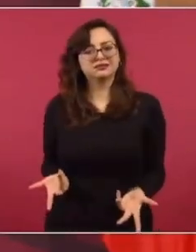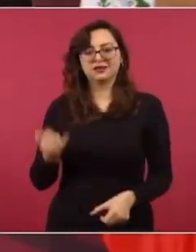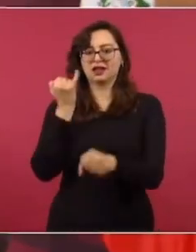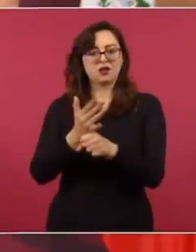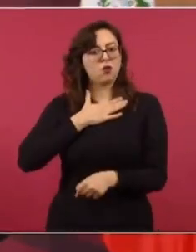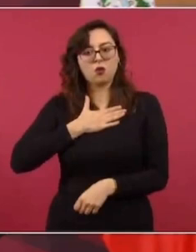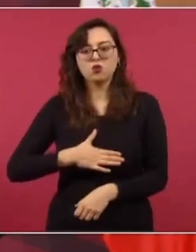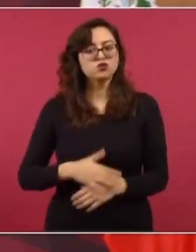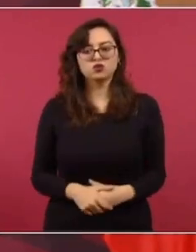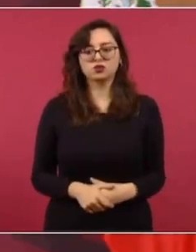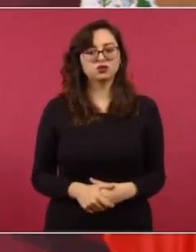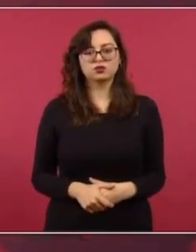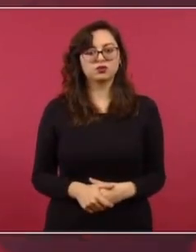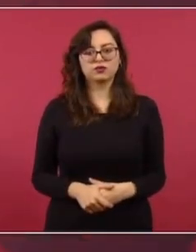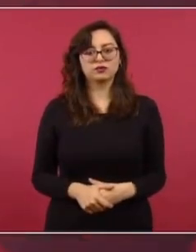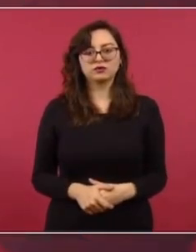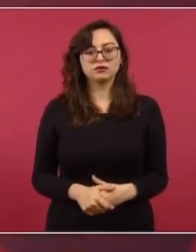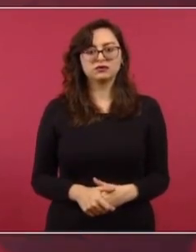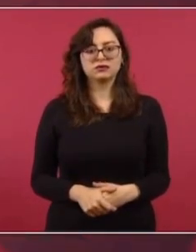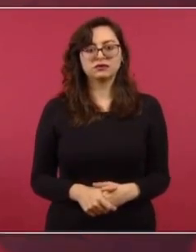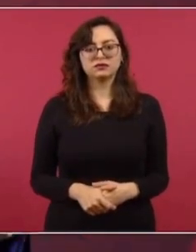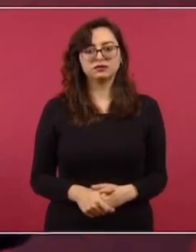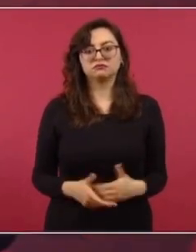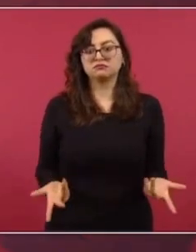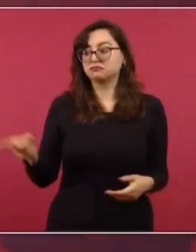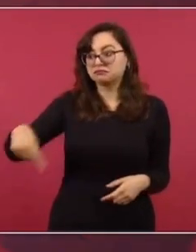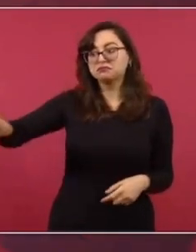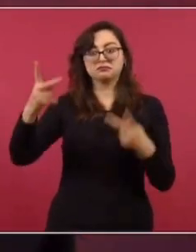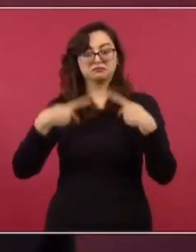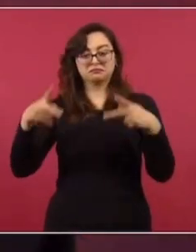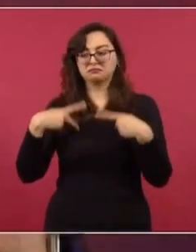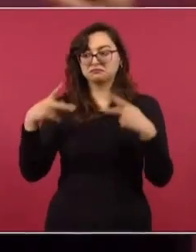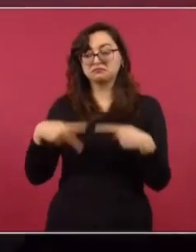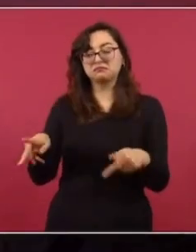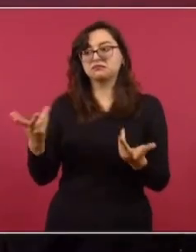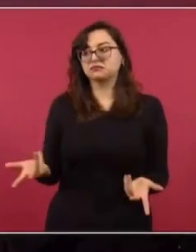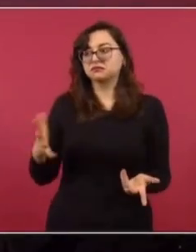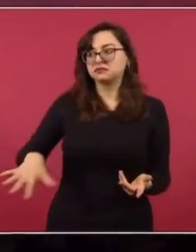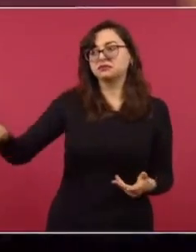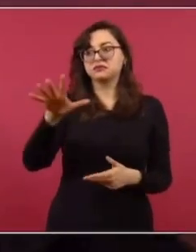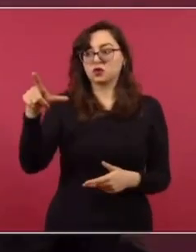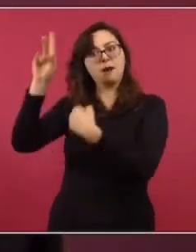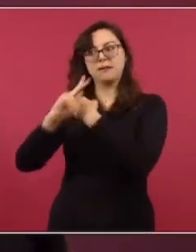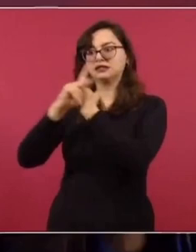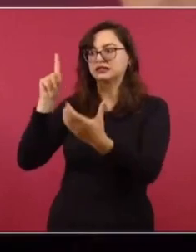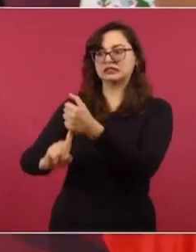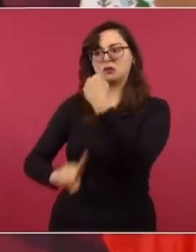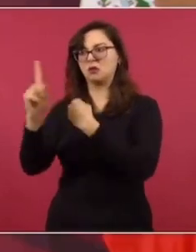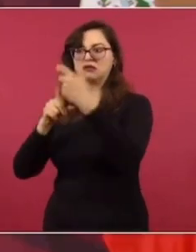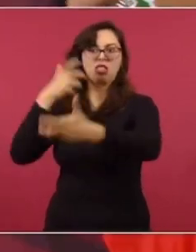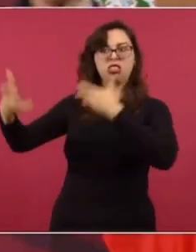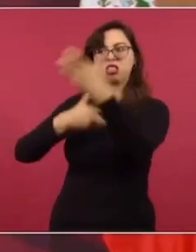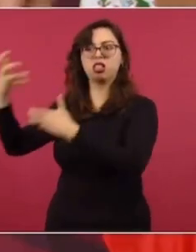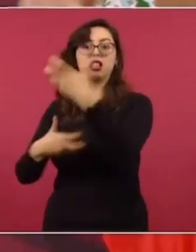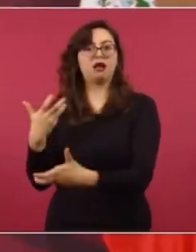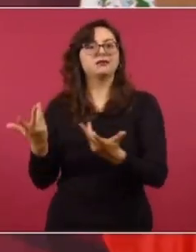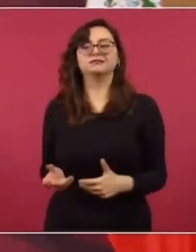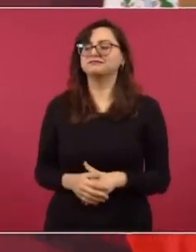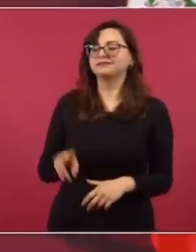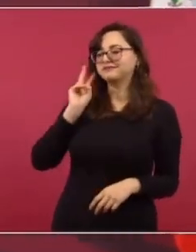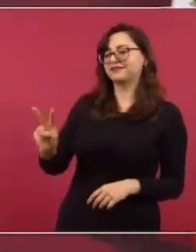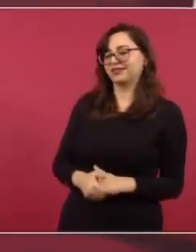se rebele en contra de su propio gobierno? Porque al final eso es lo que buscan. Si bloquean